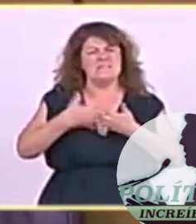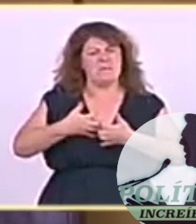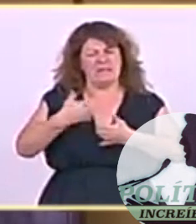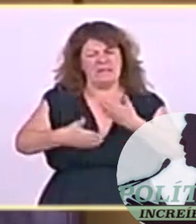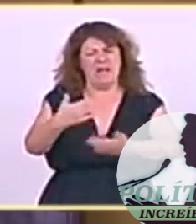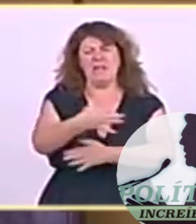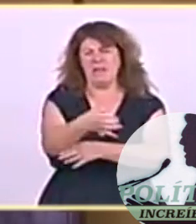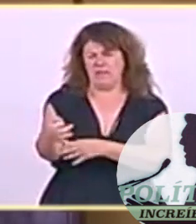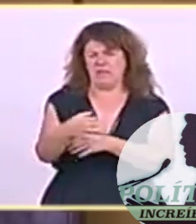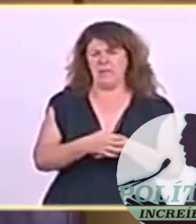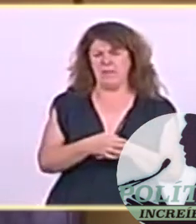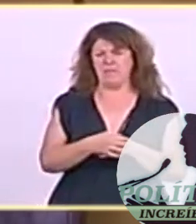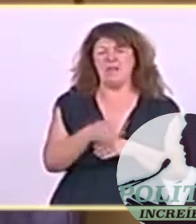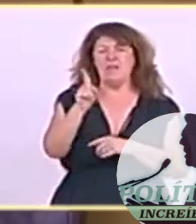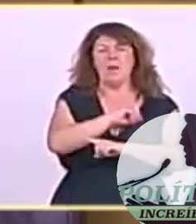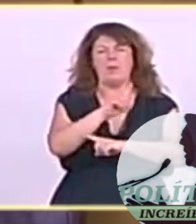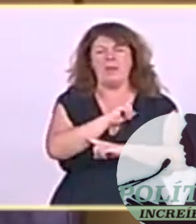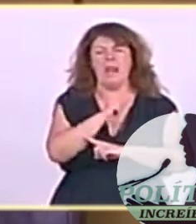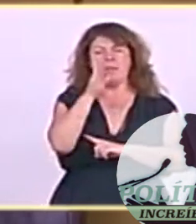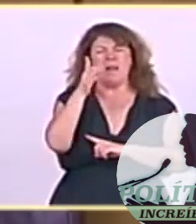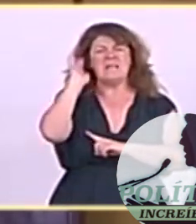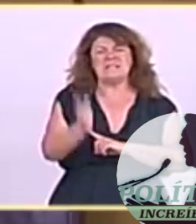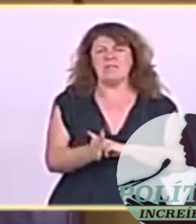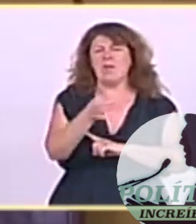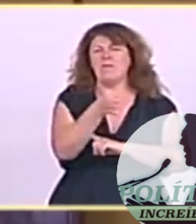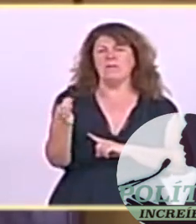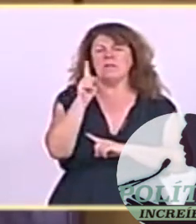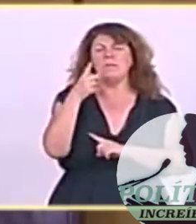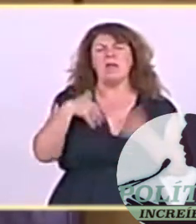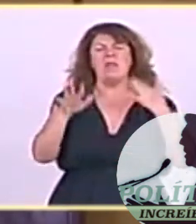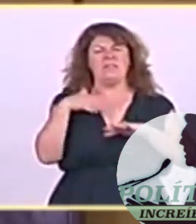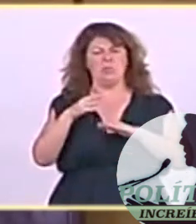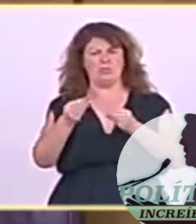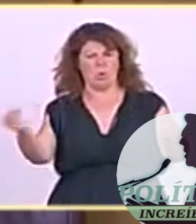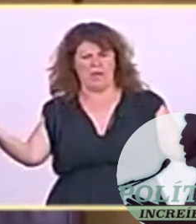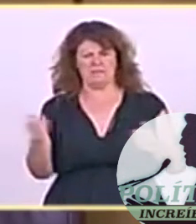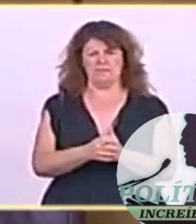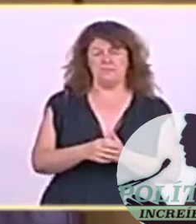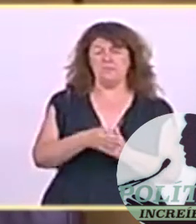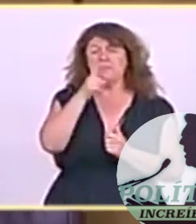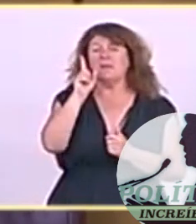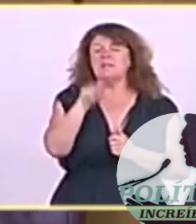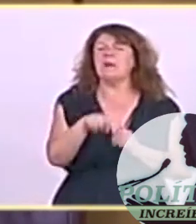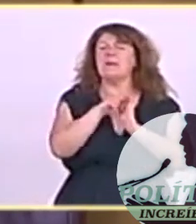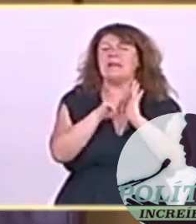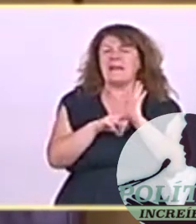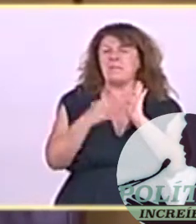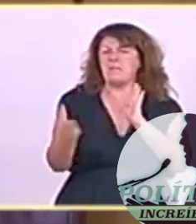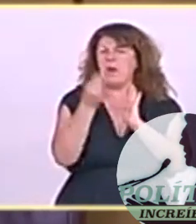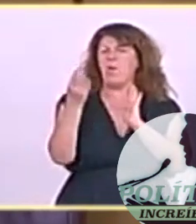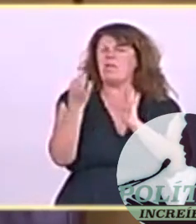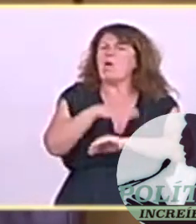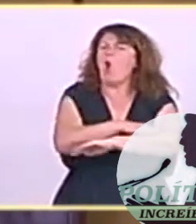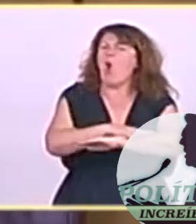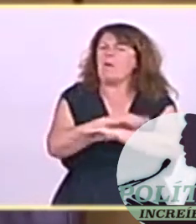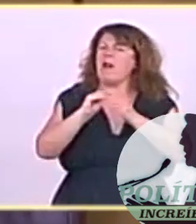efectivas y disuasorias. Probablemente habrá que mejorar también el reglamento y la gobernanza. Y, por supuesto, es importante que el consumidor